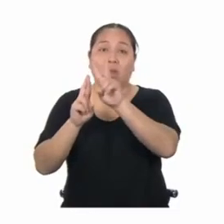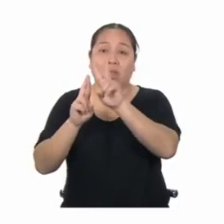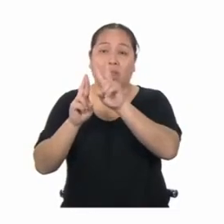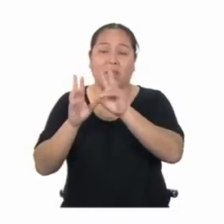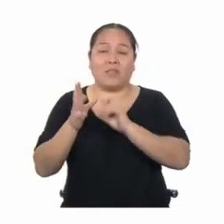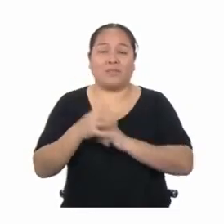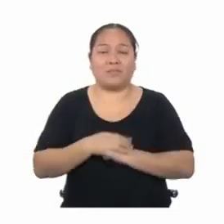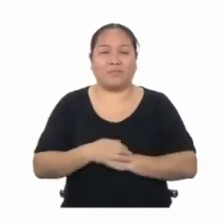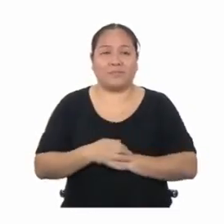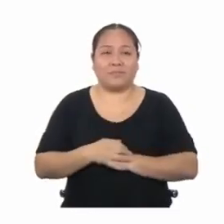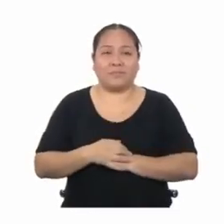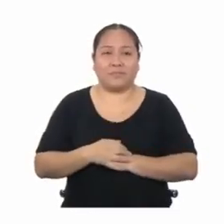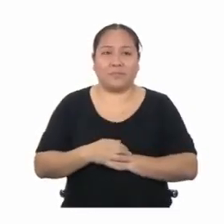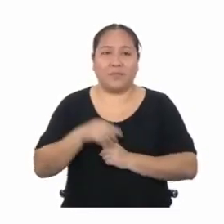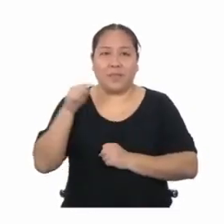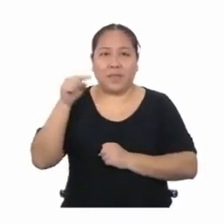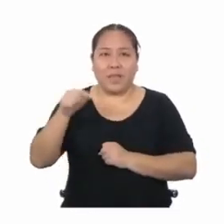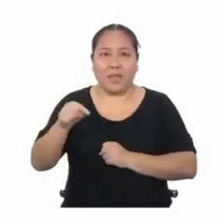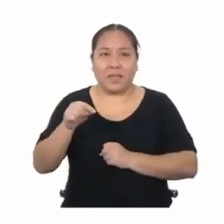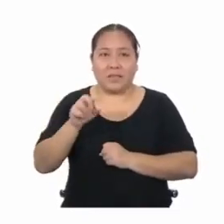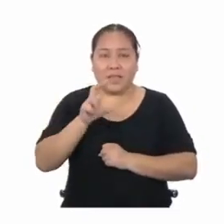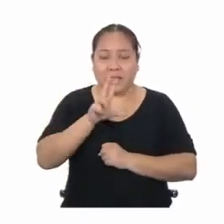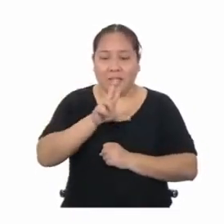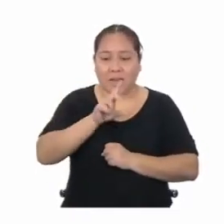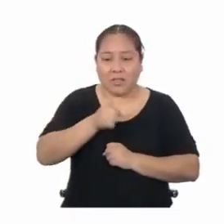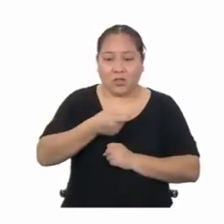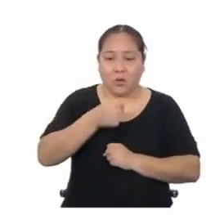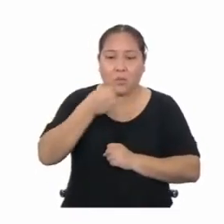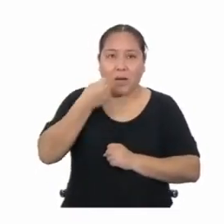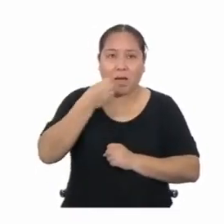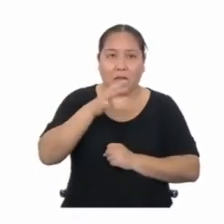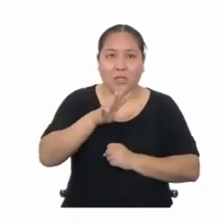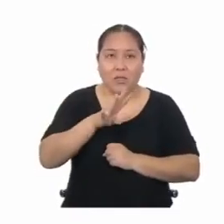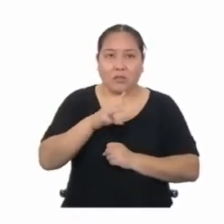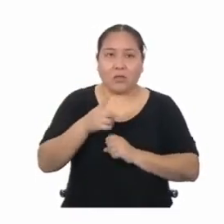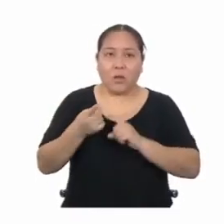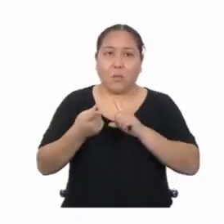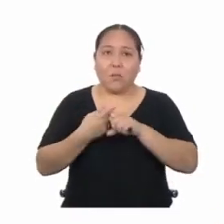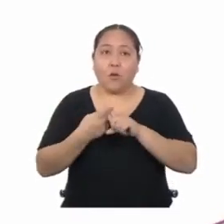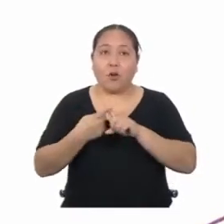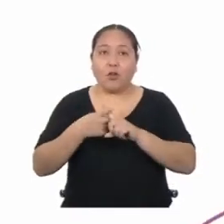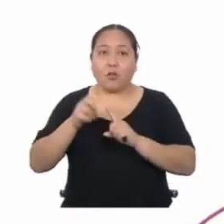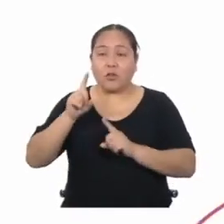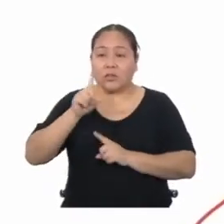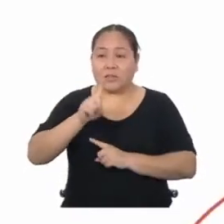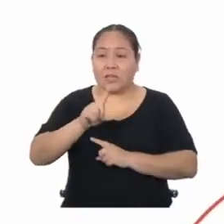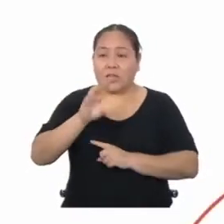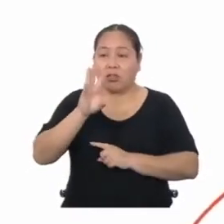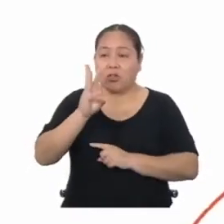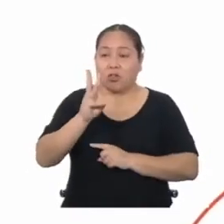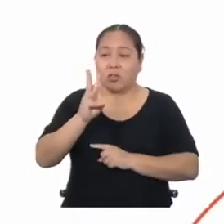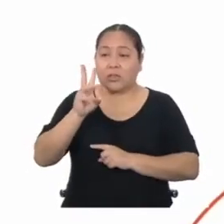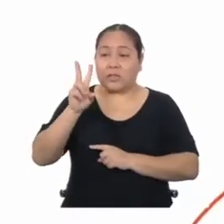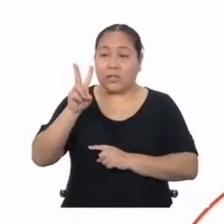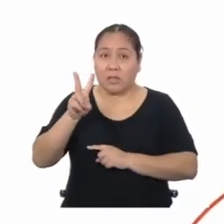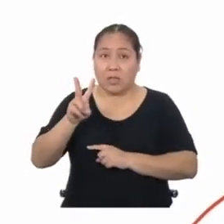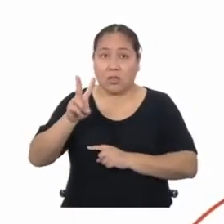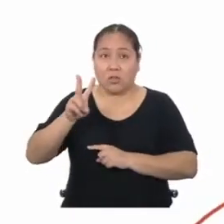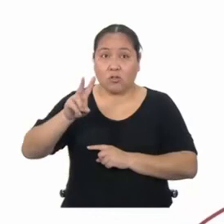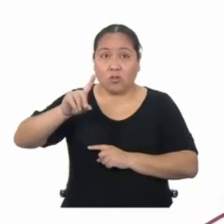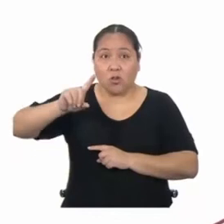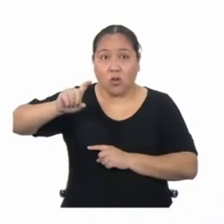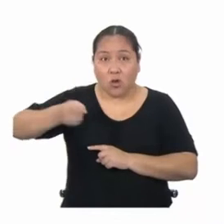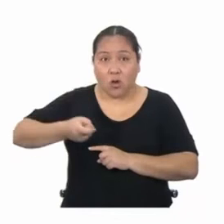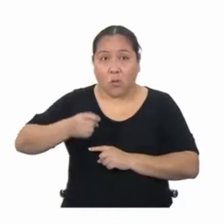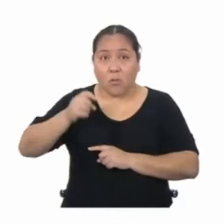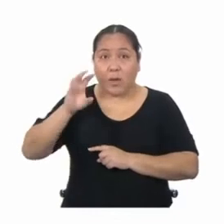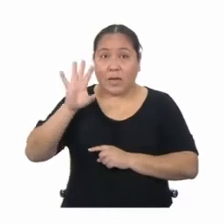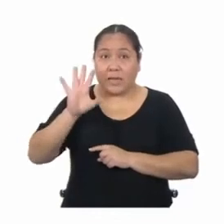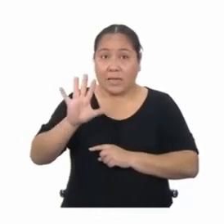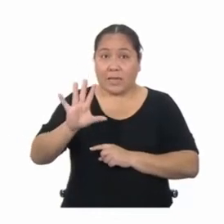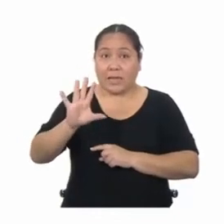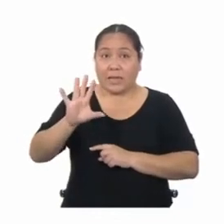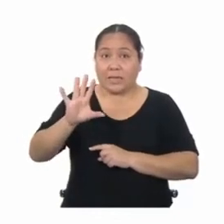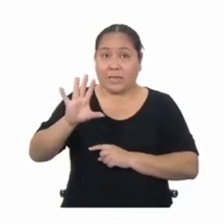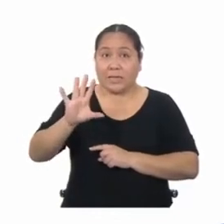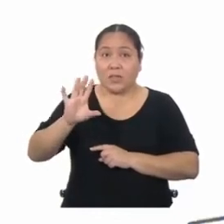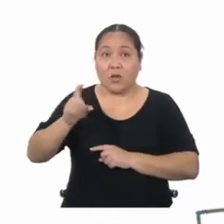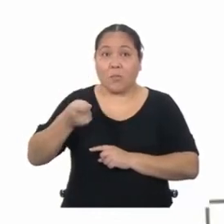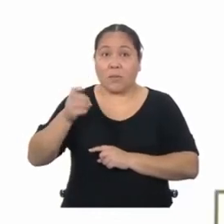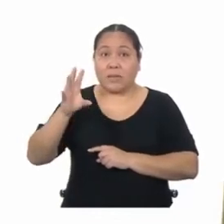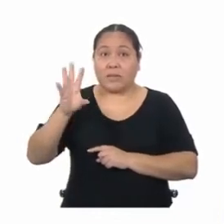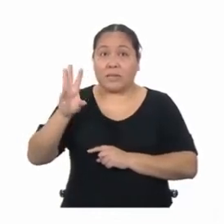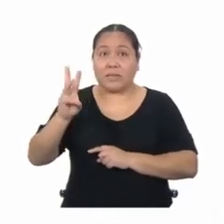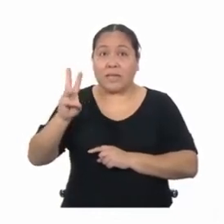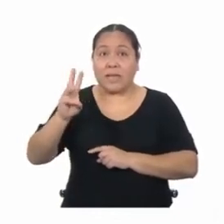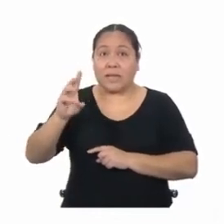Entonces, es igual a 3,14 por 162,5625. Por